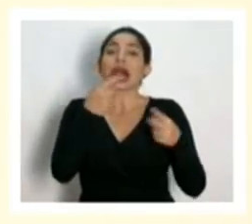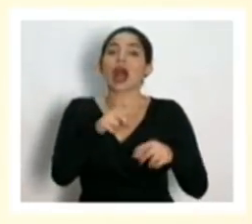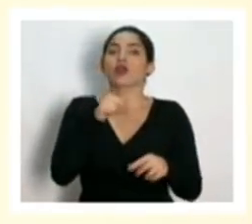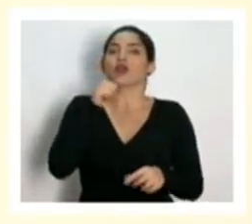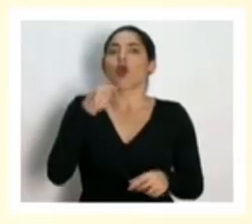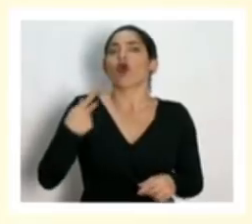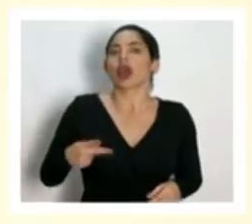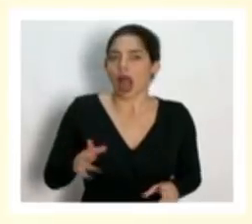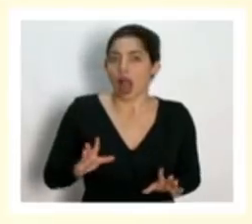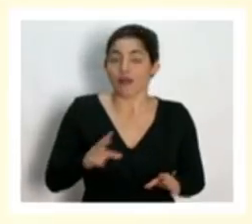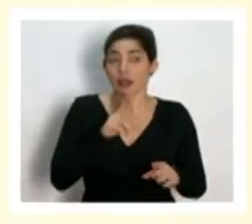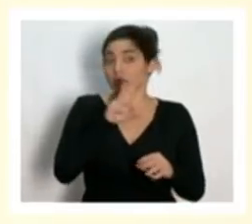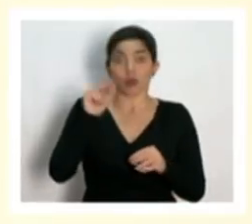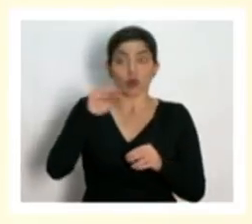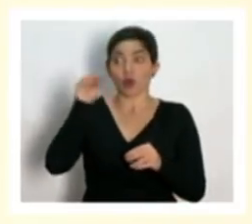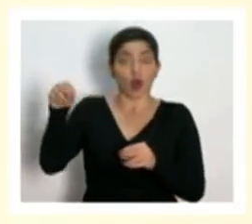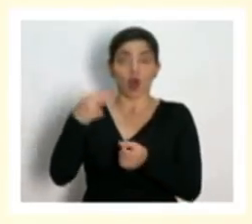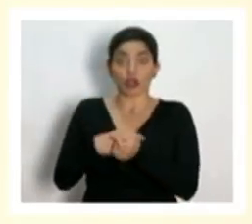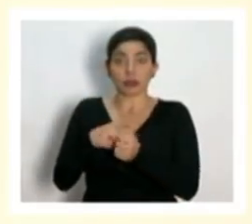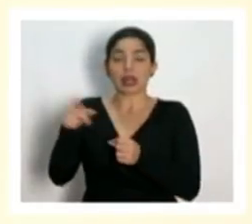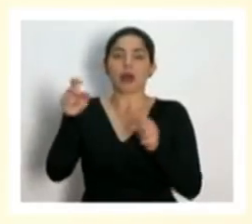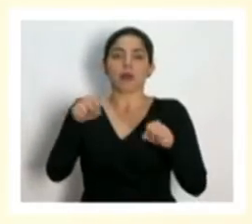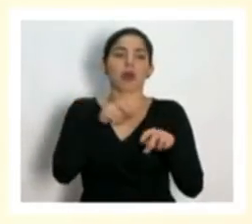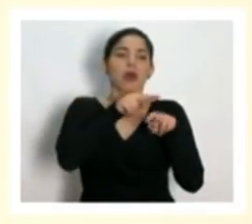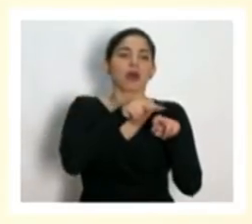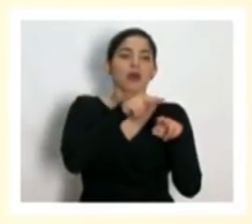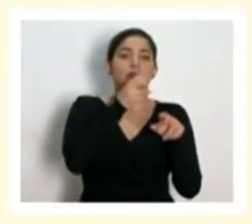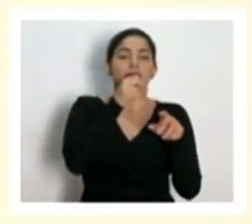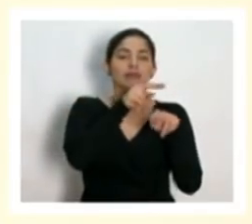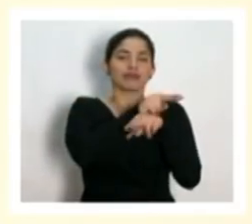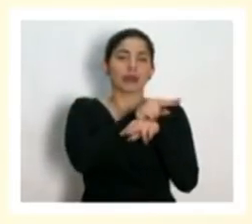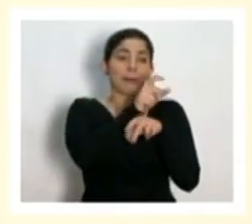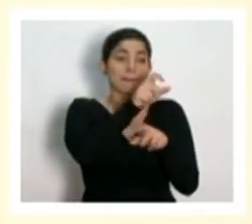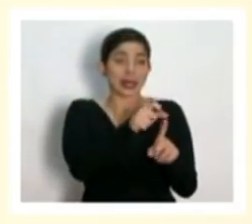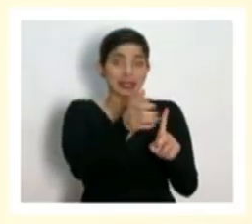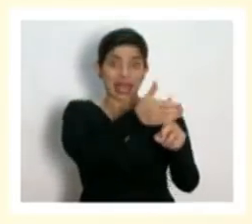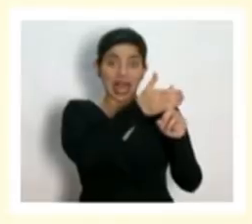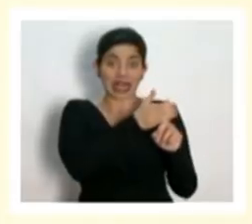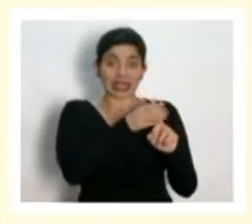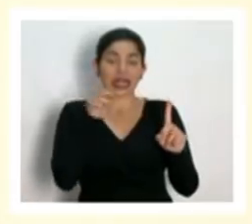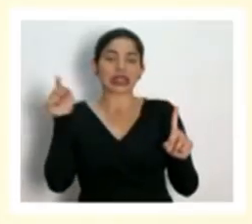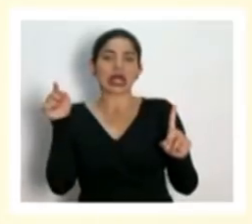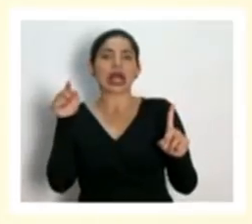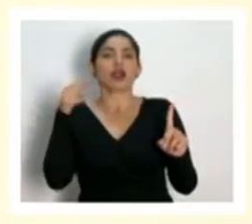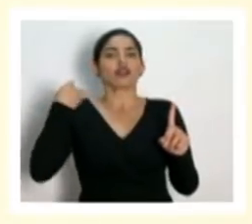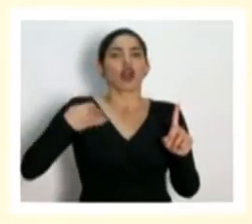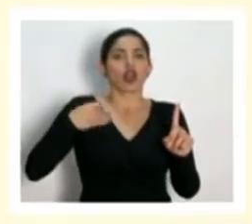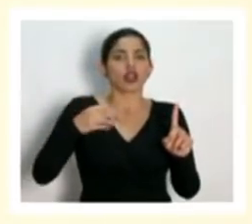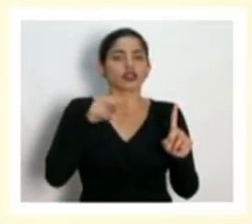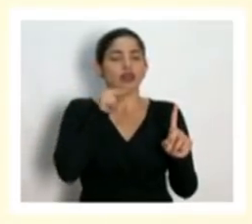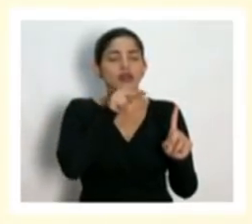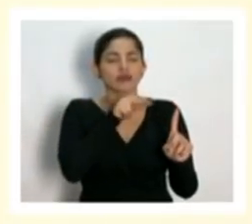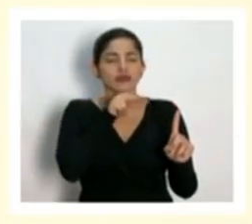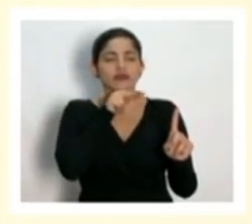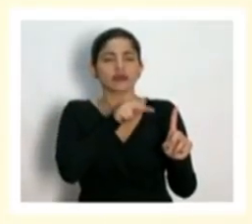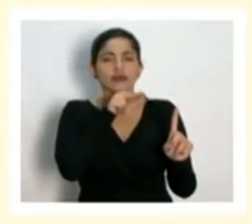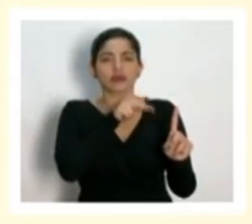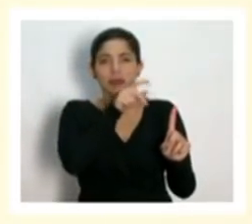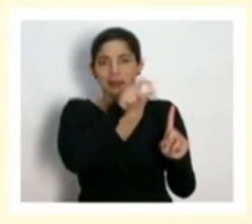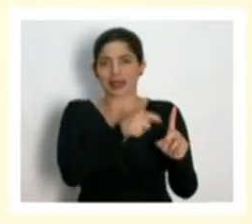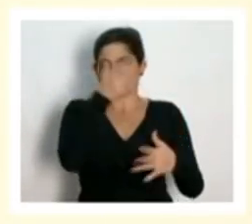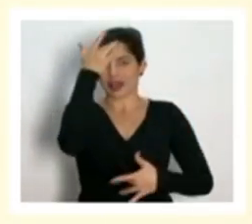están hospitalizados, pero que estén aislados, que tengan un contacto diario con estas personas